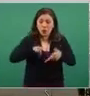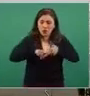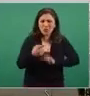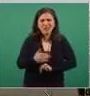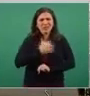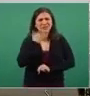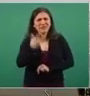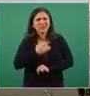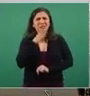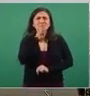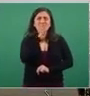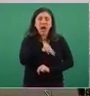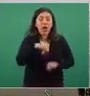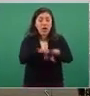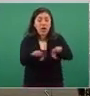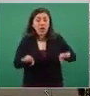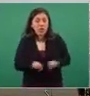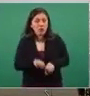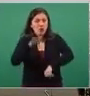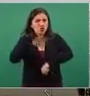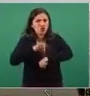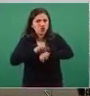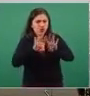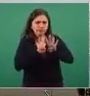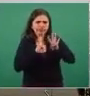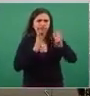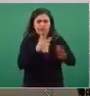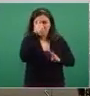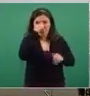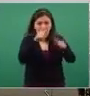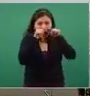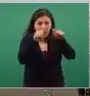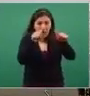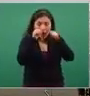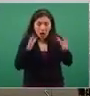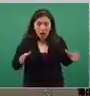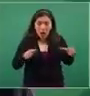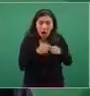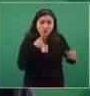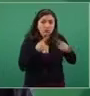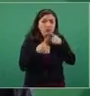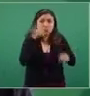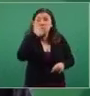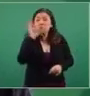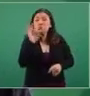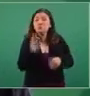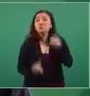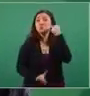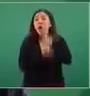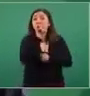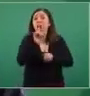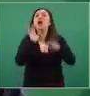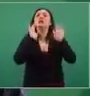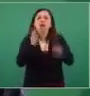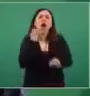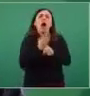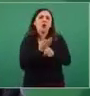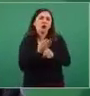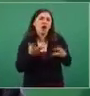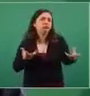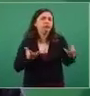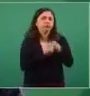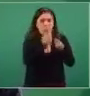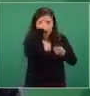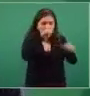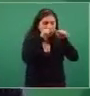síntomas, el equipo de médicos que se predestinó y se conformó para una situación como esta se encuentra ya bajo su